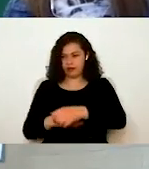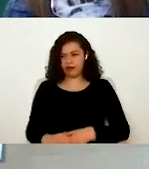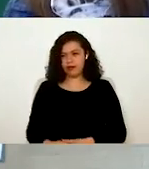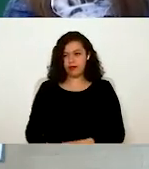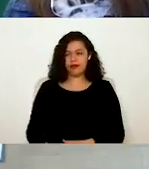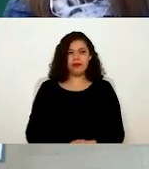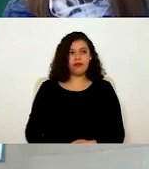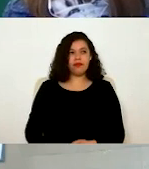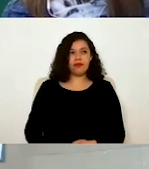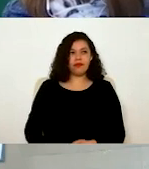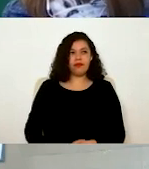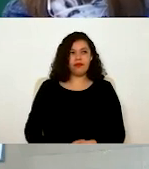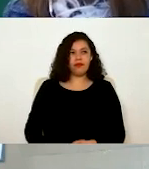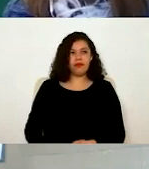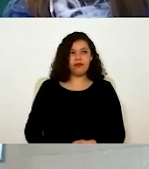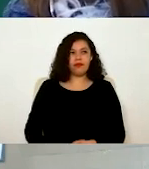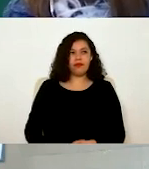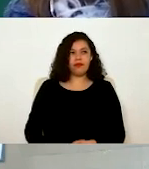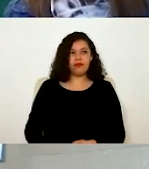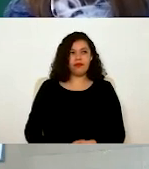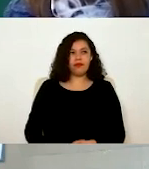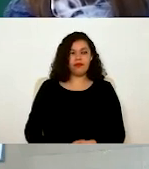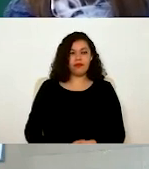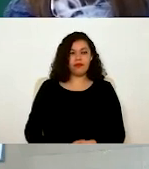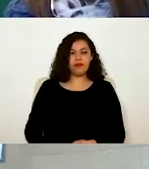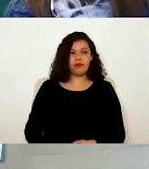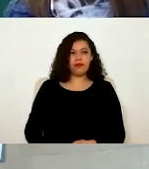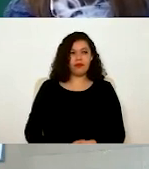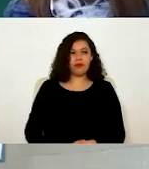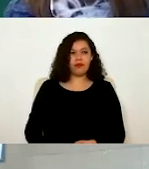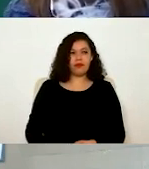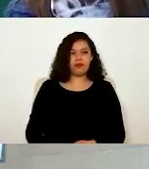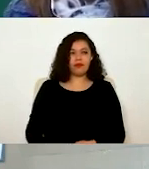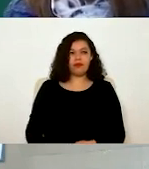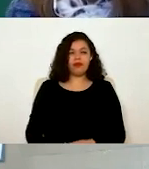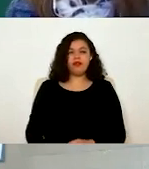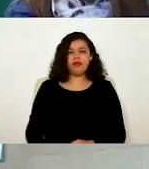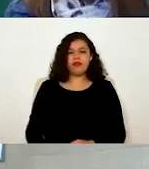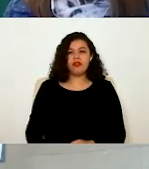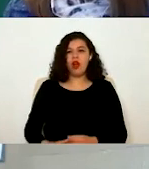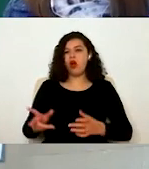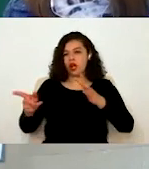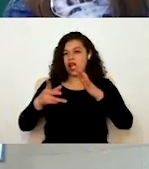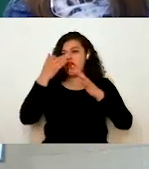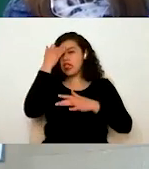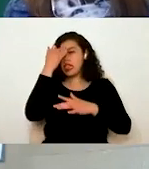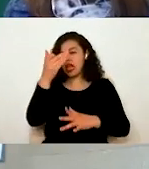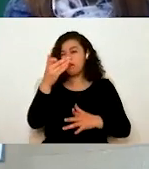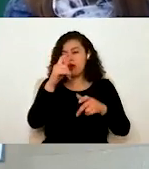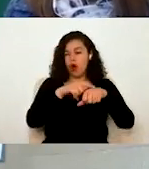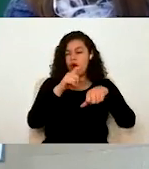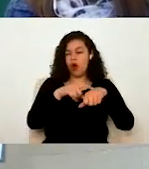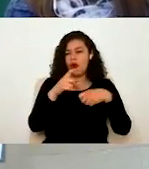Ahorita estamos, bueno, redefiniendo un poquito lo de los tiempos. Yo